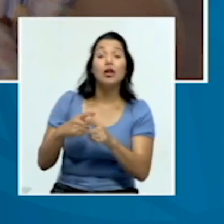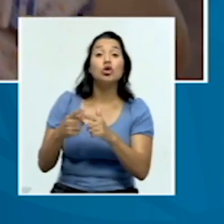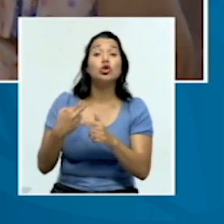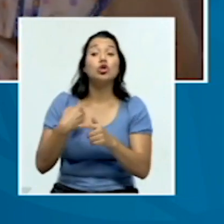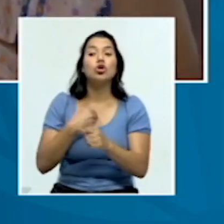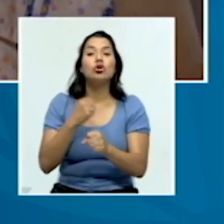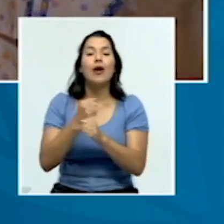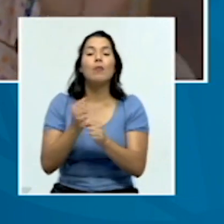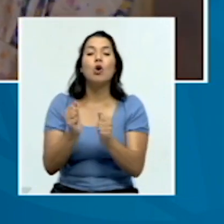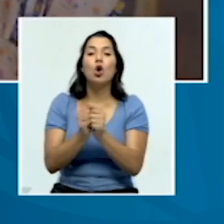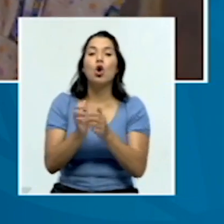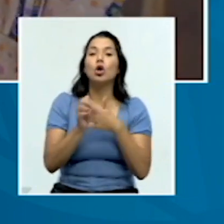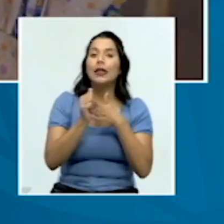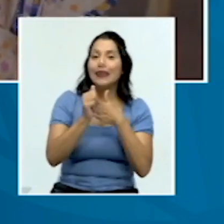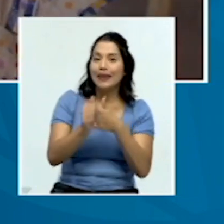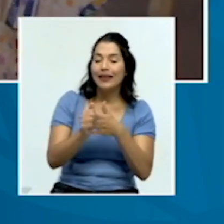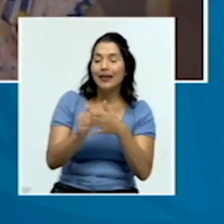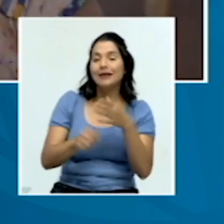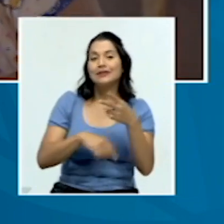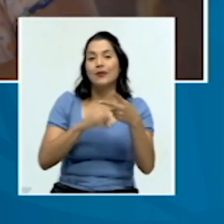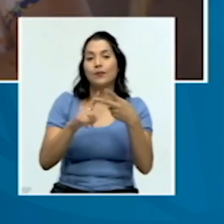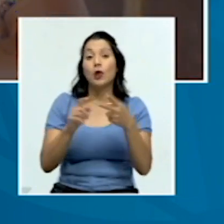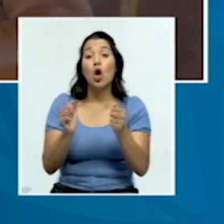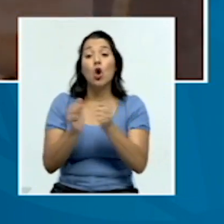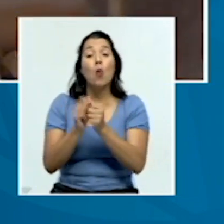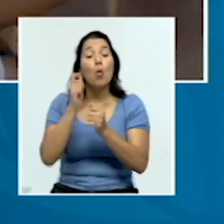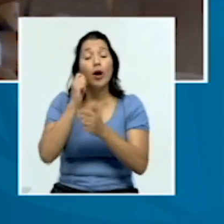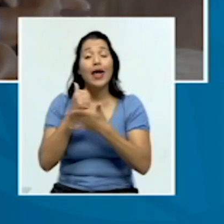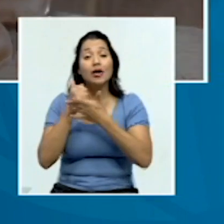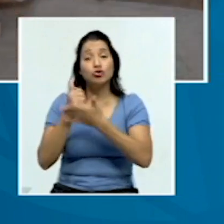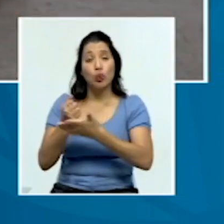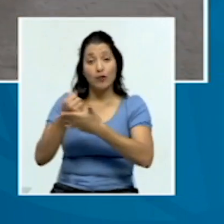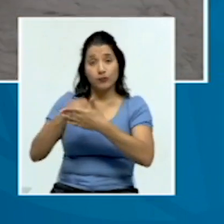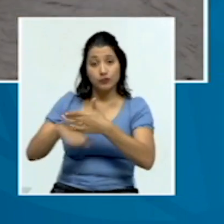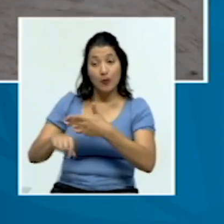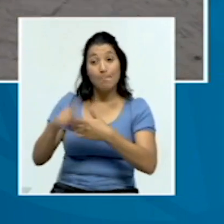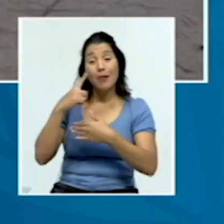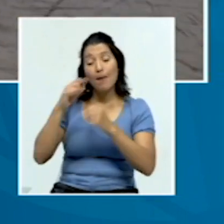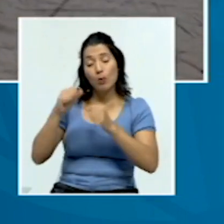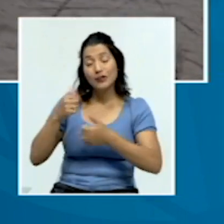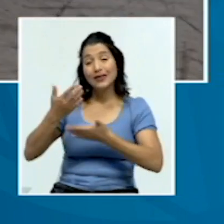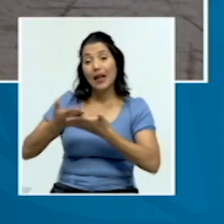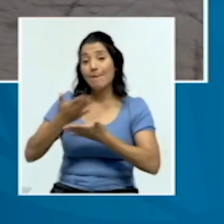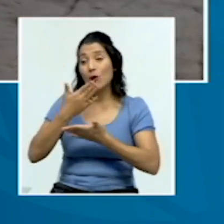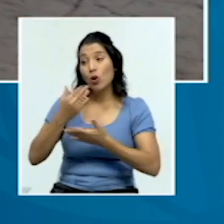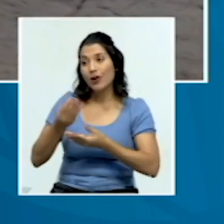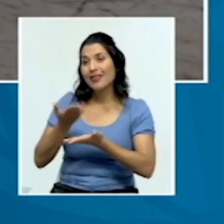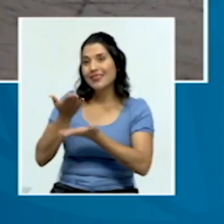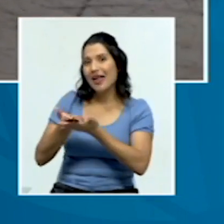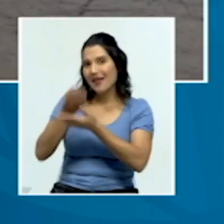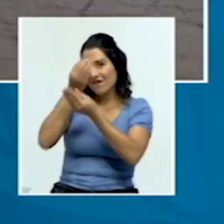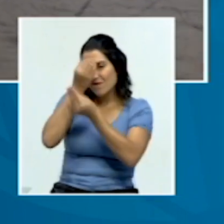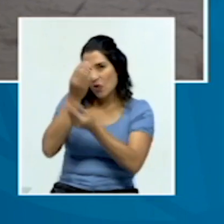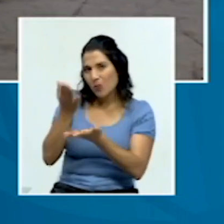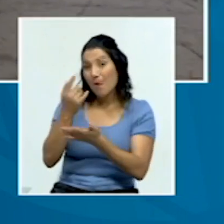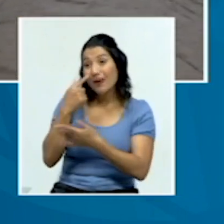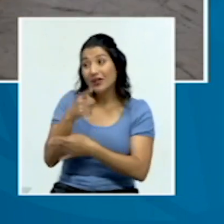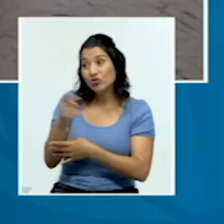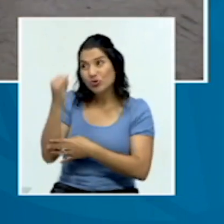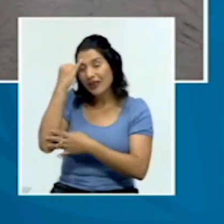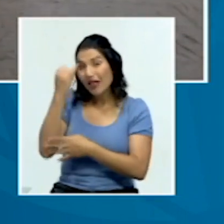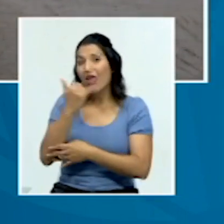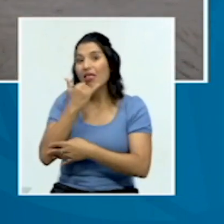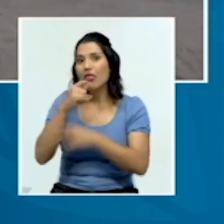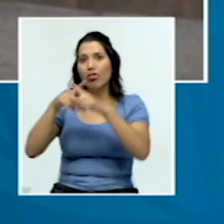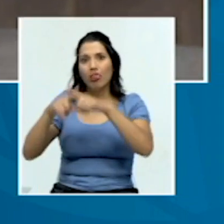y con los líderes para que pudiéramos llegar de una mejor manera e informar a esta población para ir eliminando estos mitos